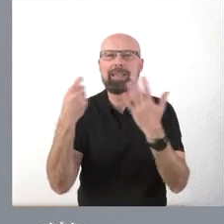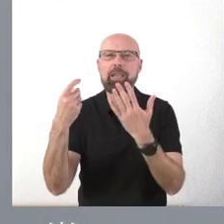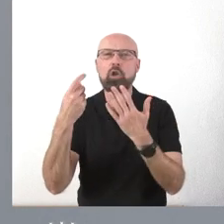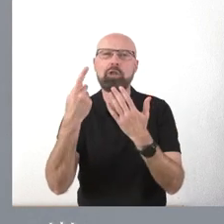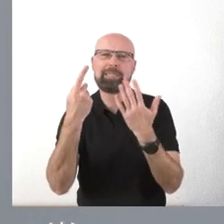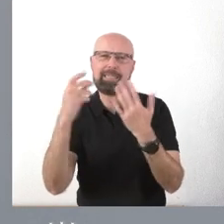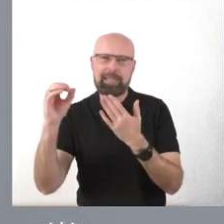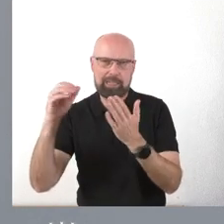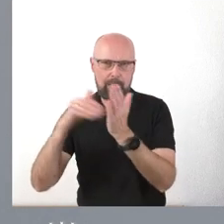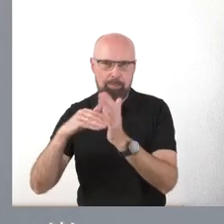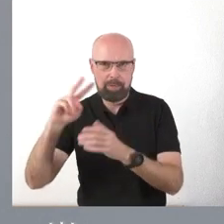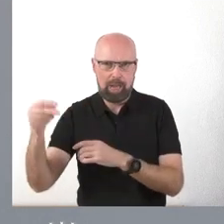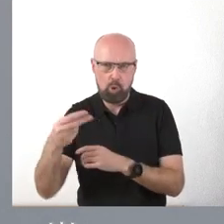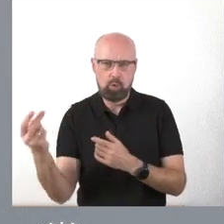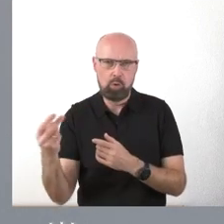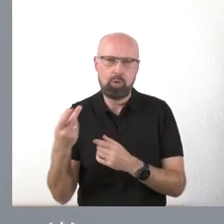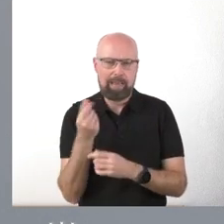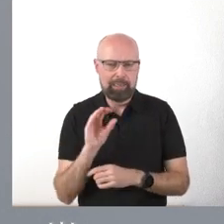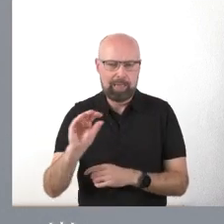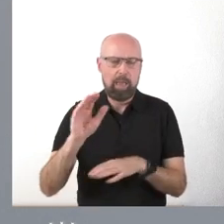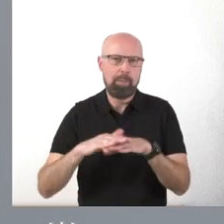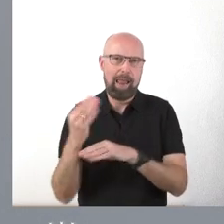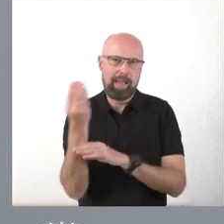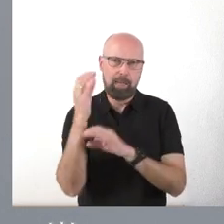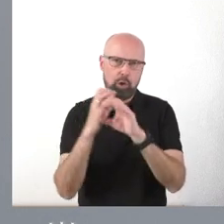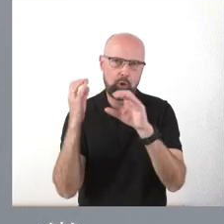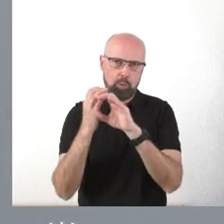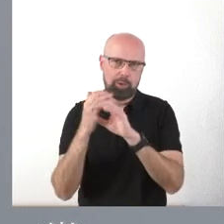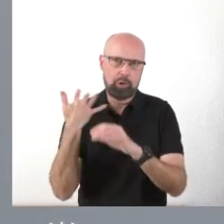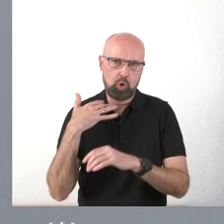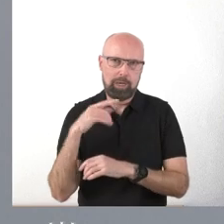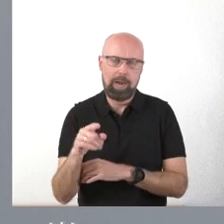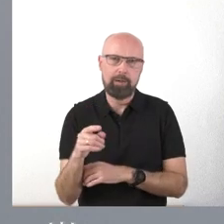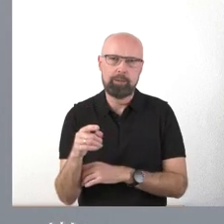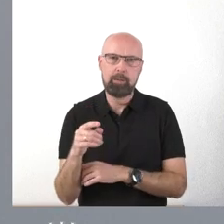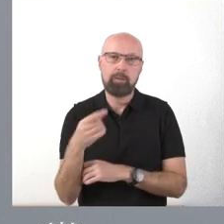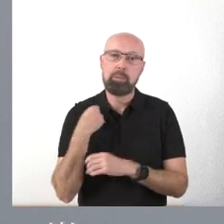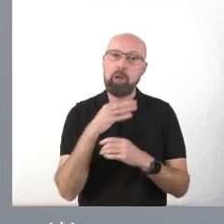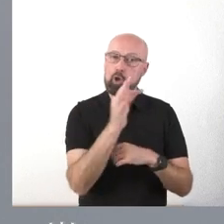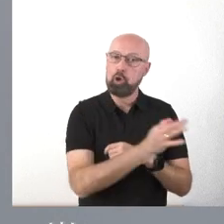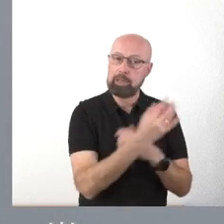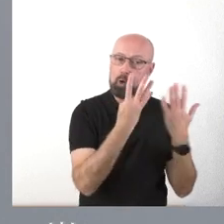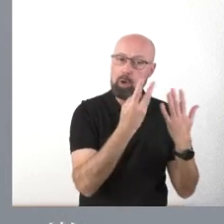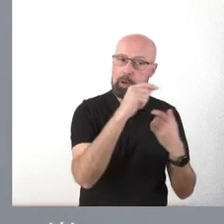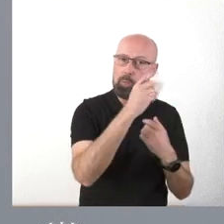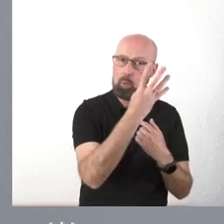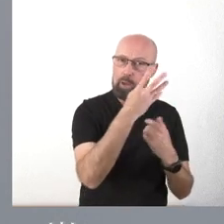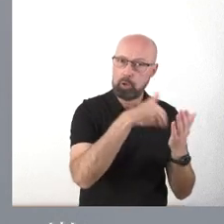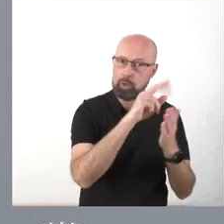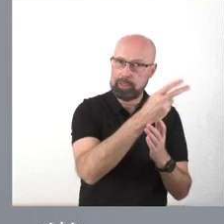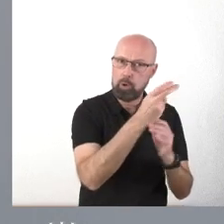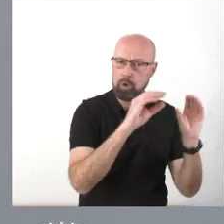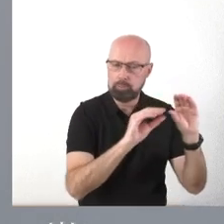las cantidades que están asignadas para la estación de autobuses de Soria dentro de este importe total de 9,4 millones de euros que hemos informado hoy.